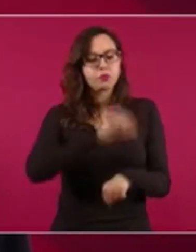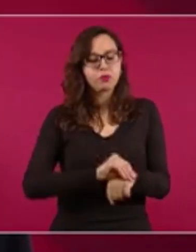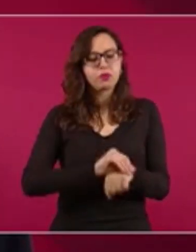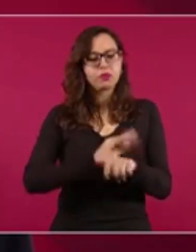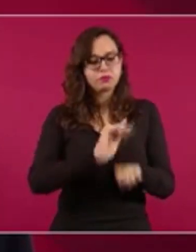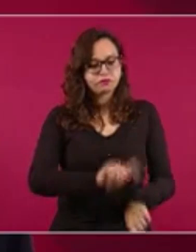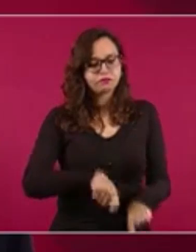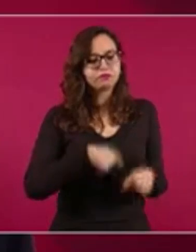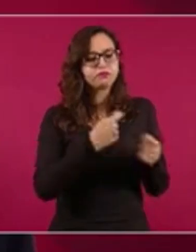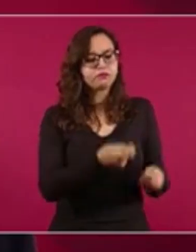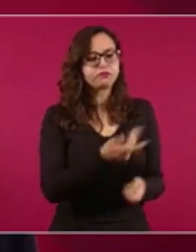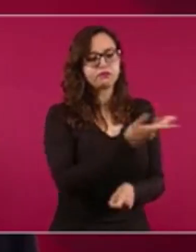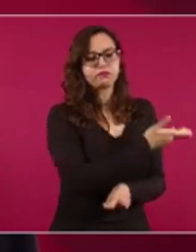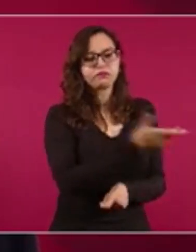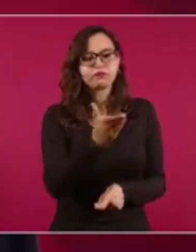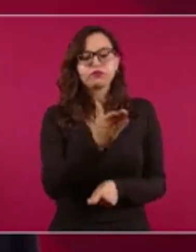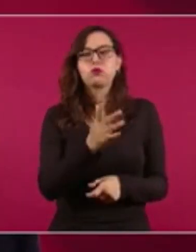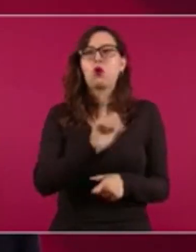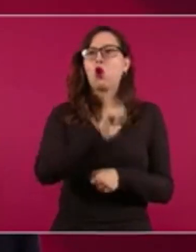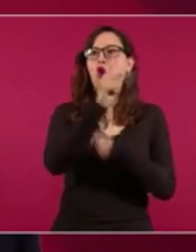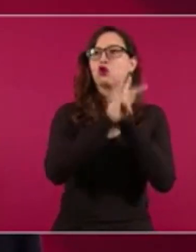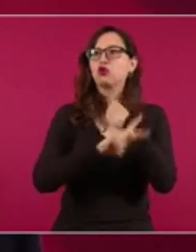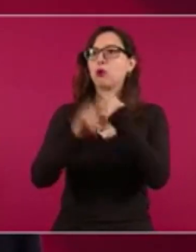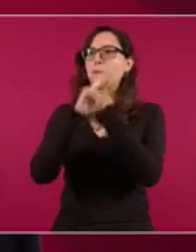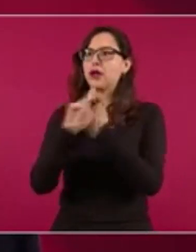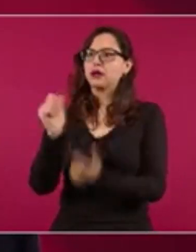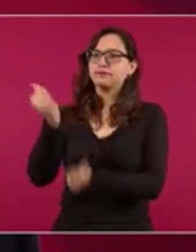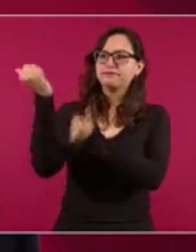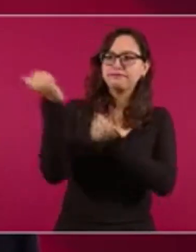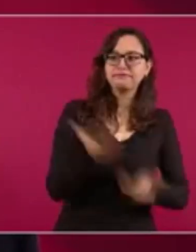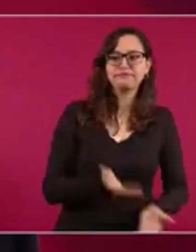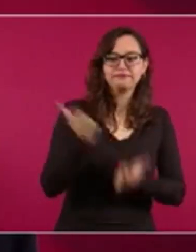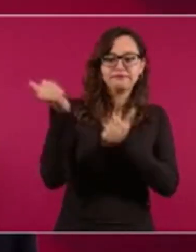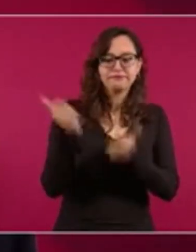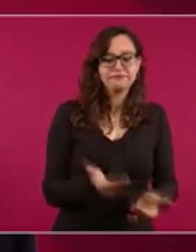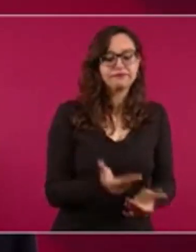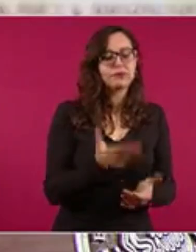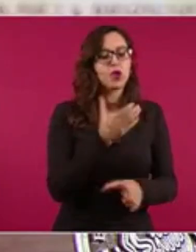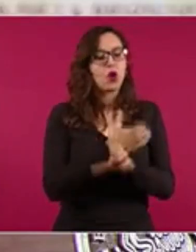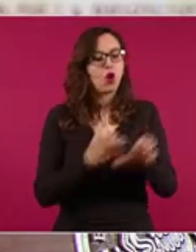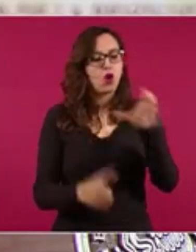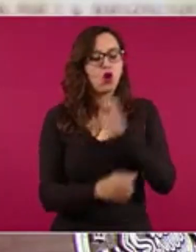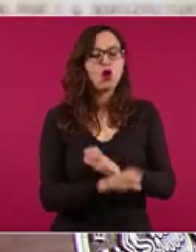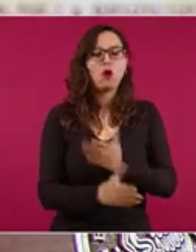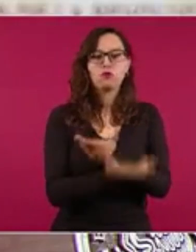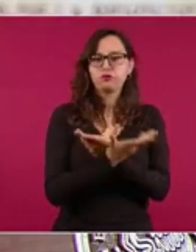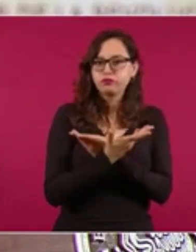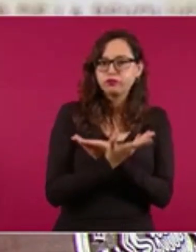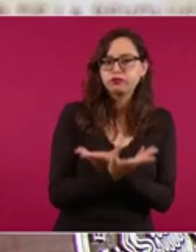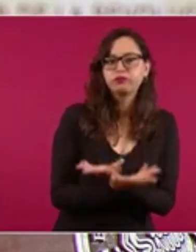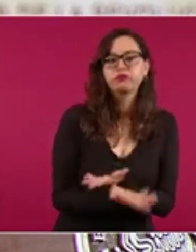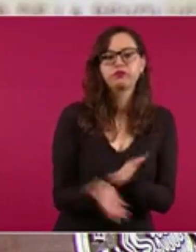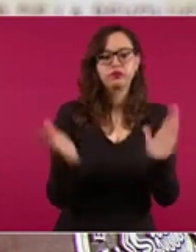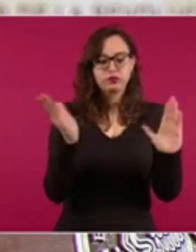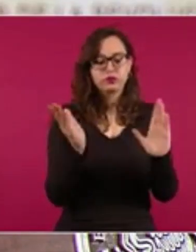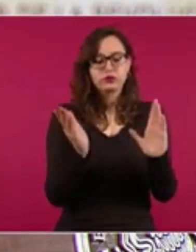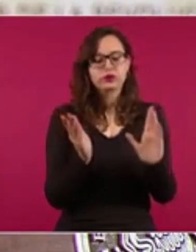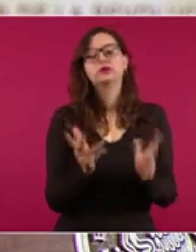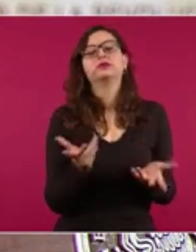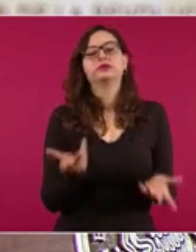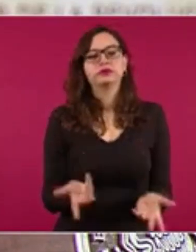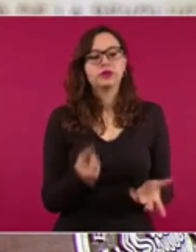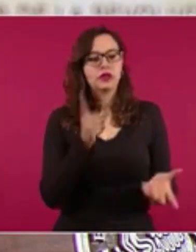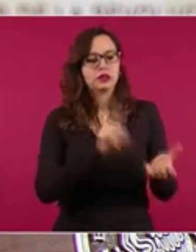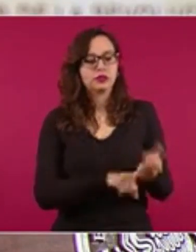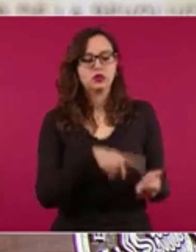que hace a las actividades de importación y distribución de alimentos e insumos para el envase de alimentos envase de dichas